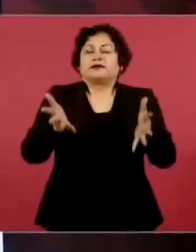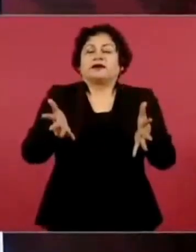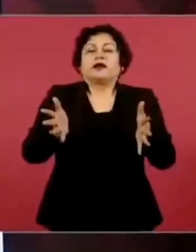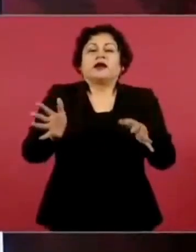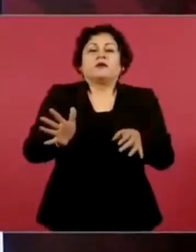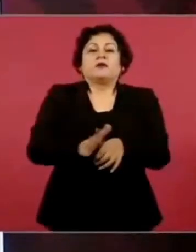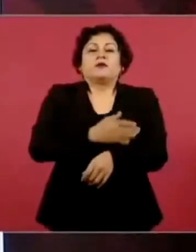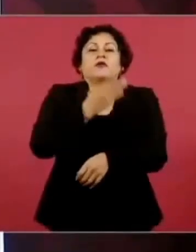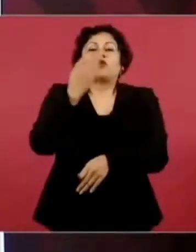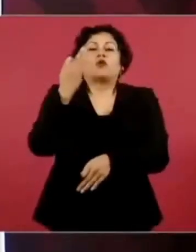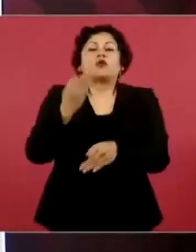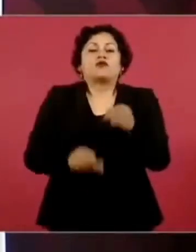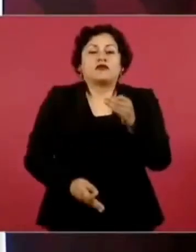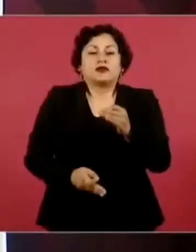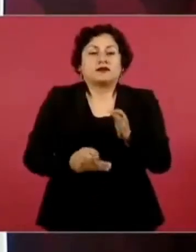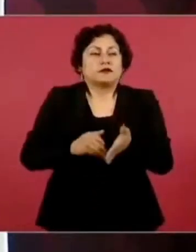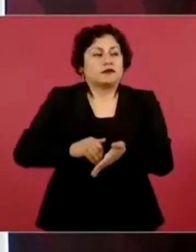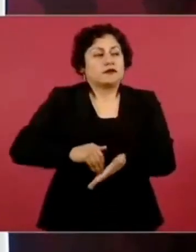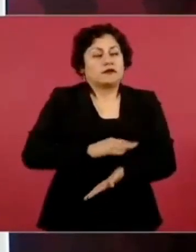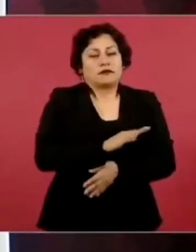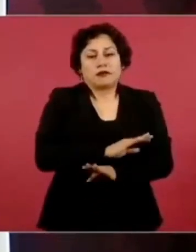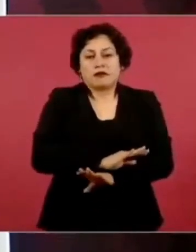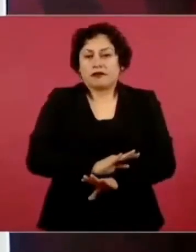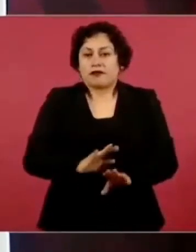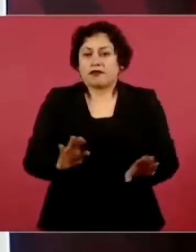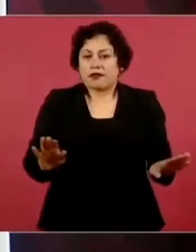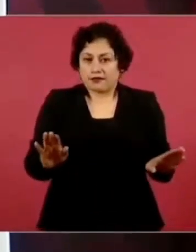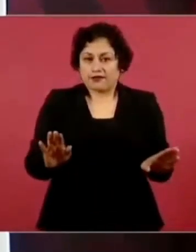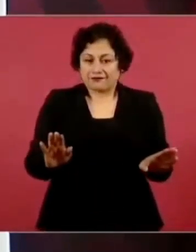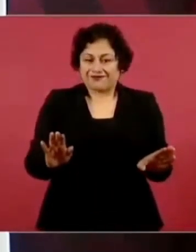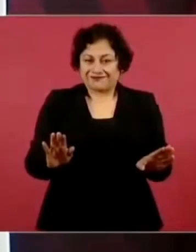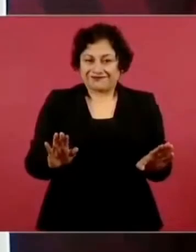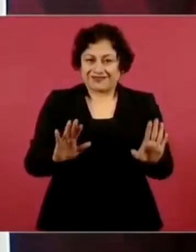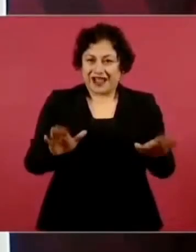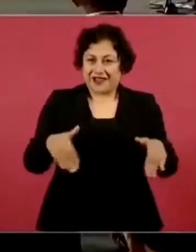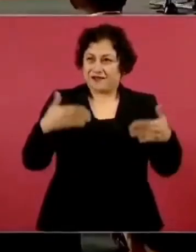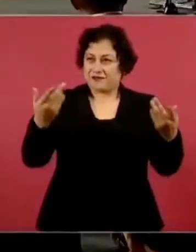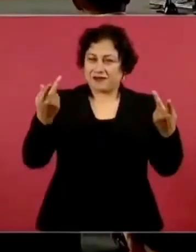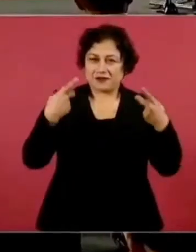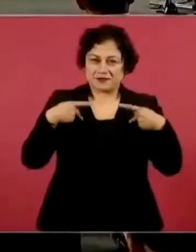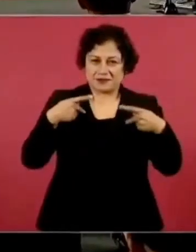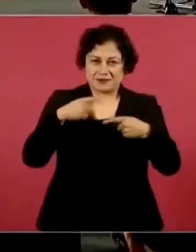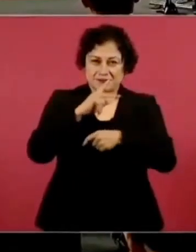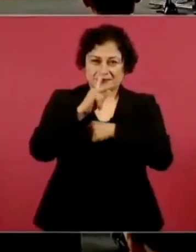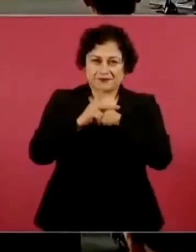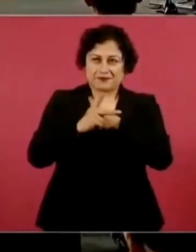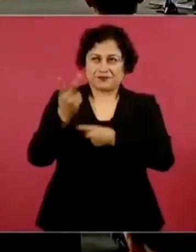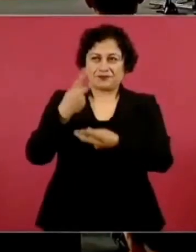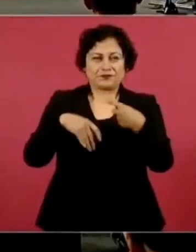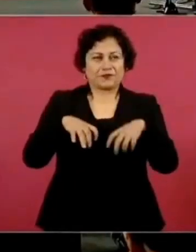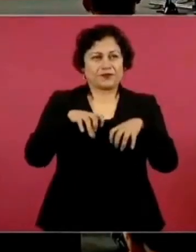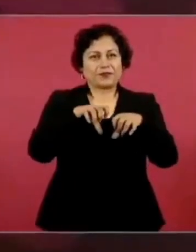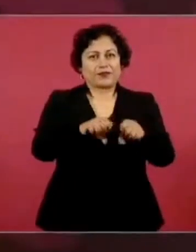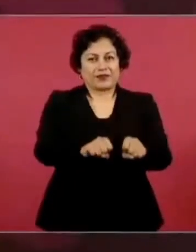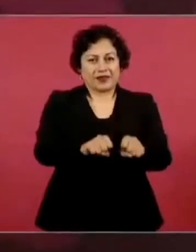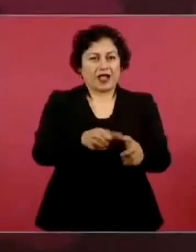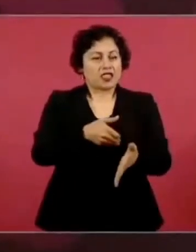la amenaza extranjera. Pues no fue así,